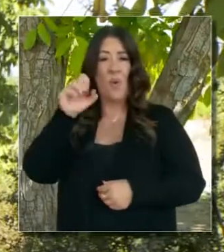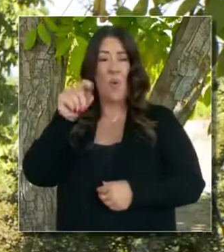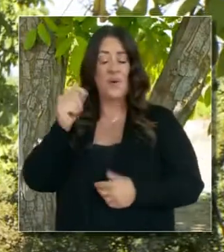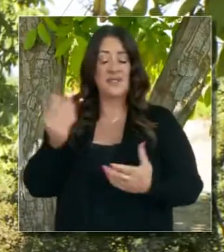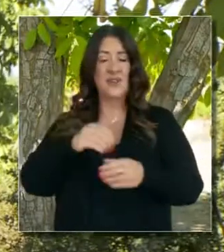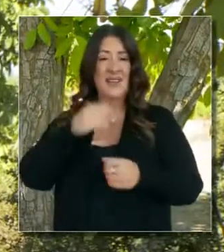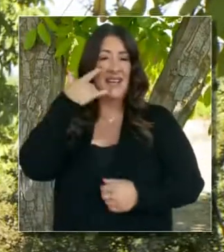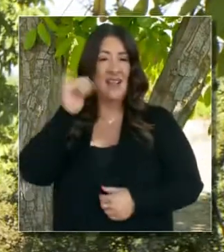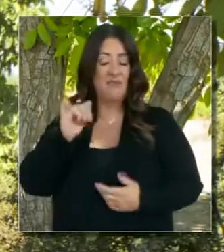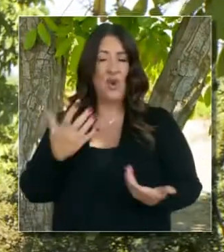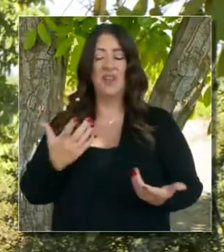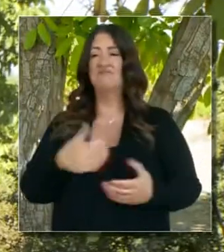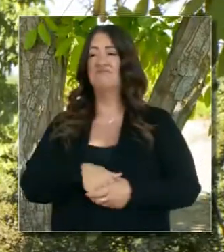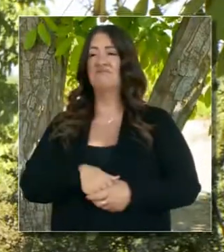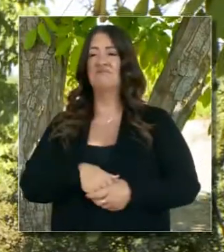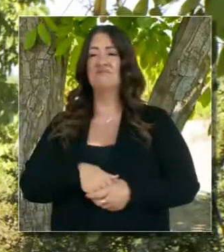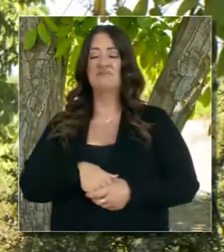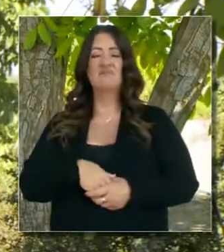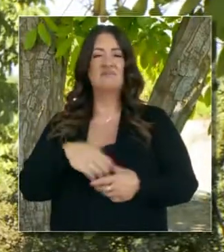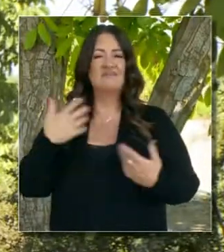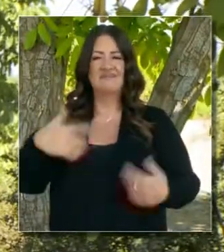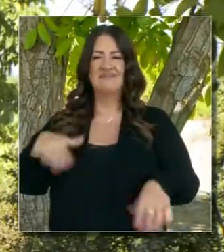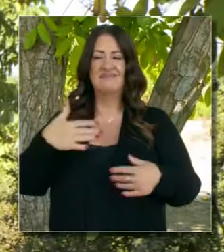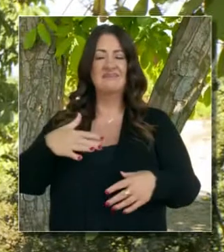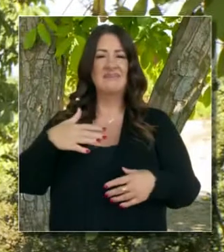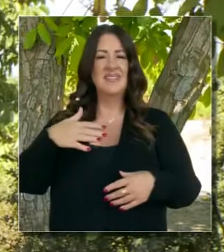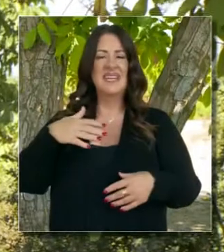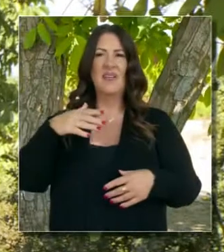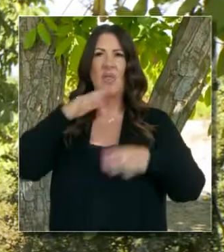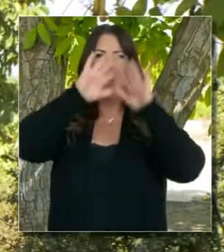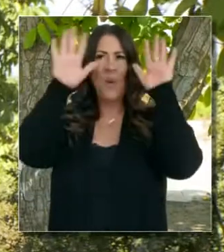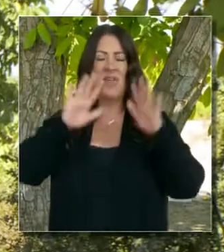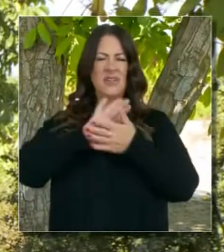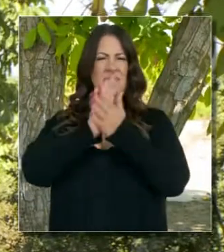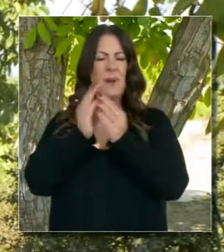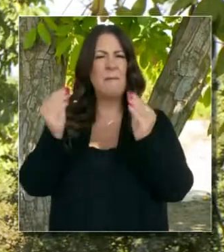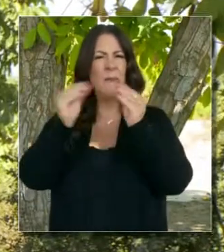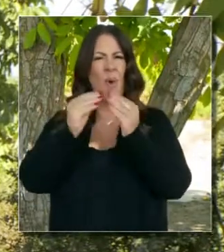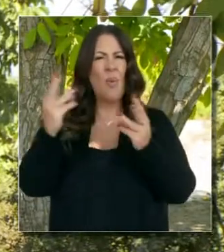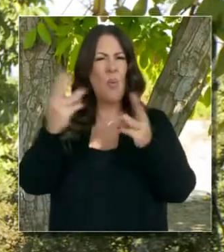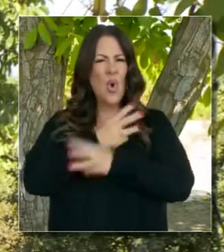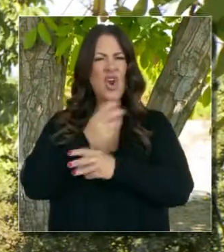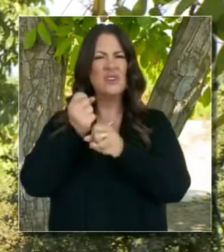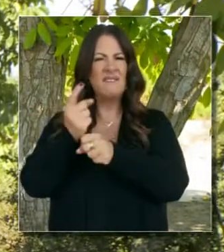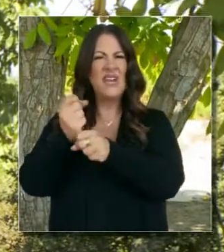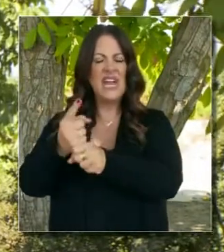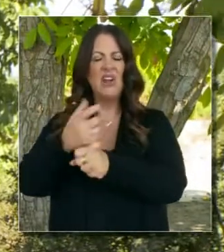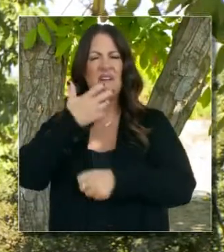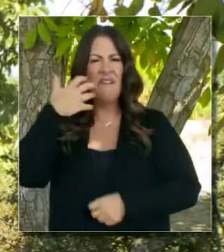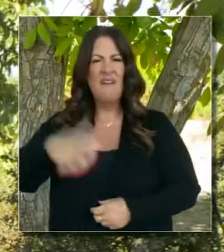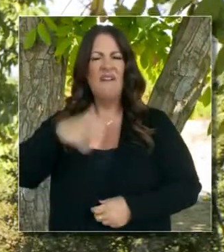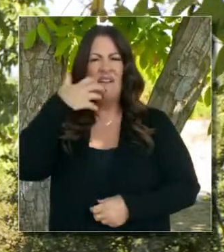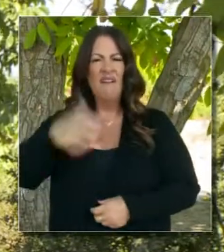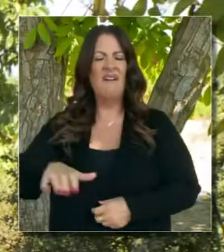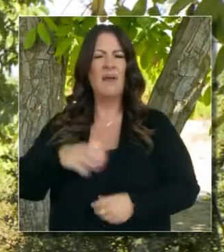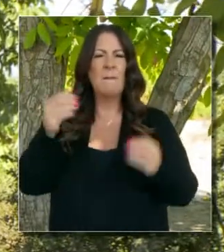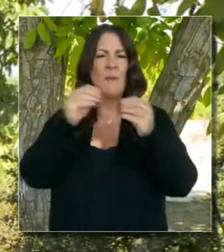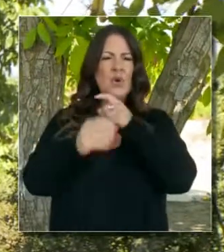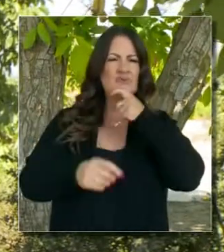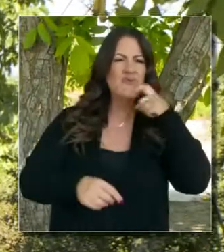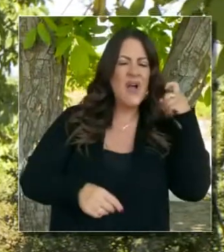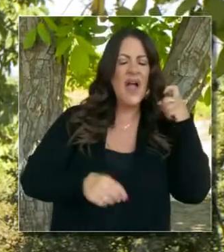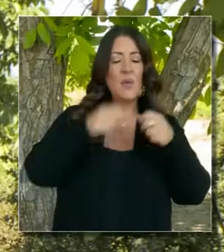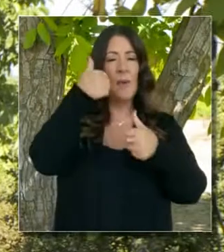evidente para cualquiera que viva en el estado del oeste de los Estados Unidos. Es obvio que el calor se pone más caluroso. Que el